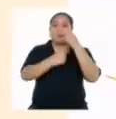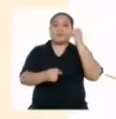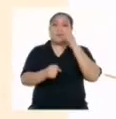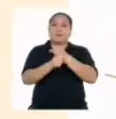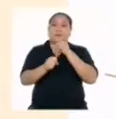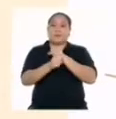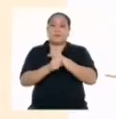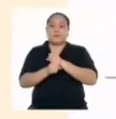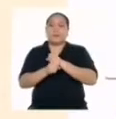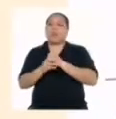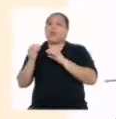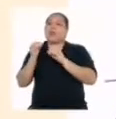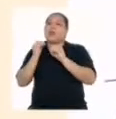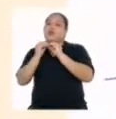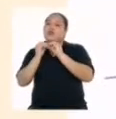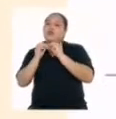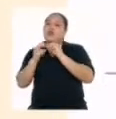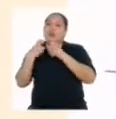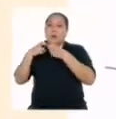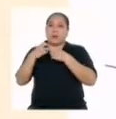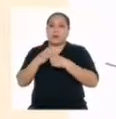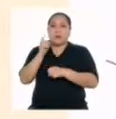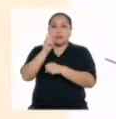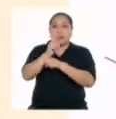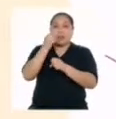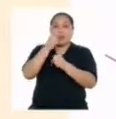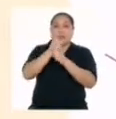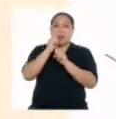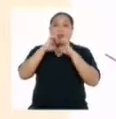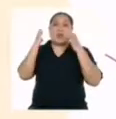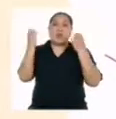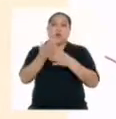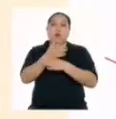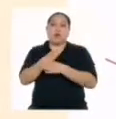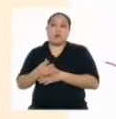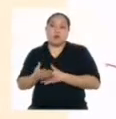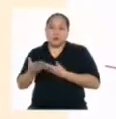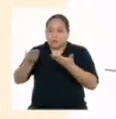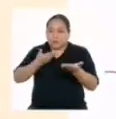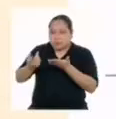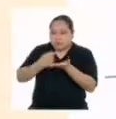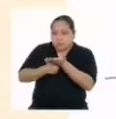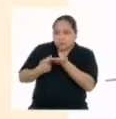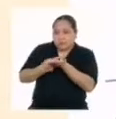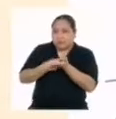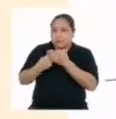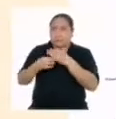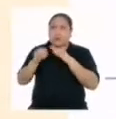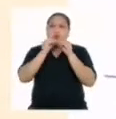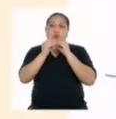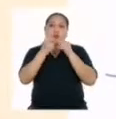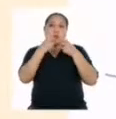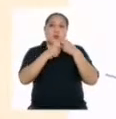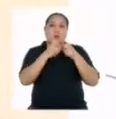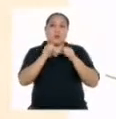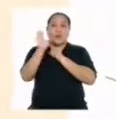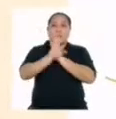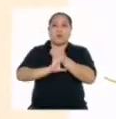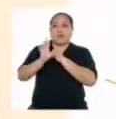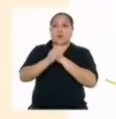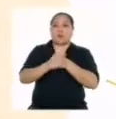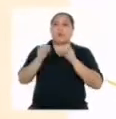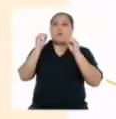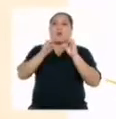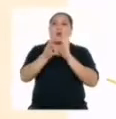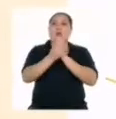confianza y resiliencia. Enseña a trabajar en equipo, compartir, negociar, resolver conflictos y defenderse. Se